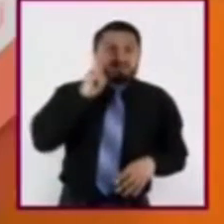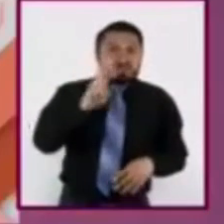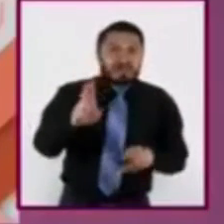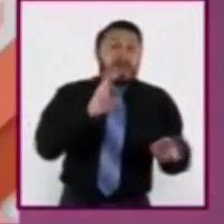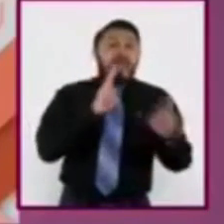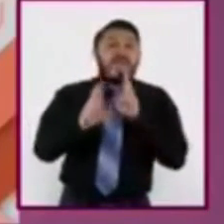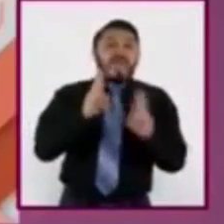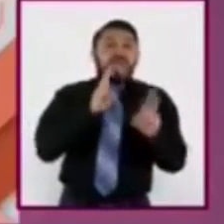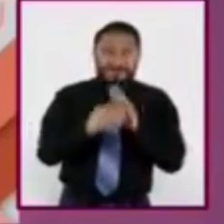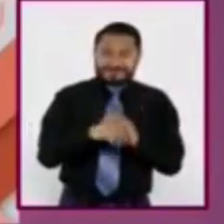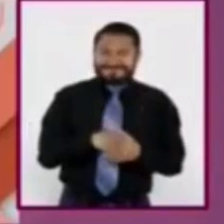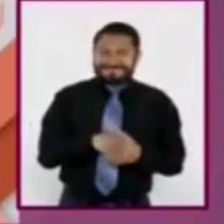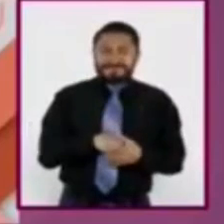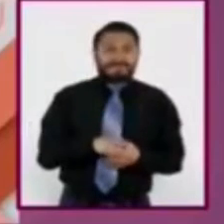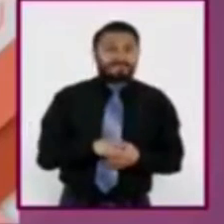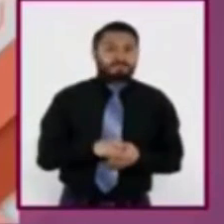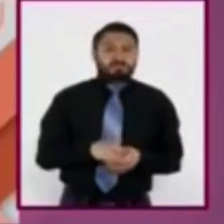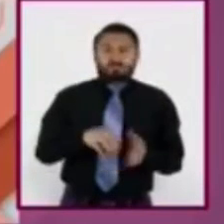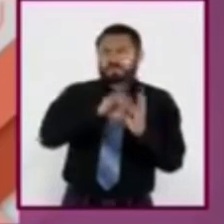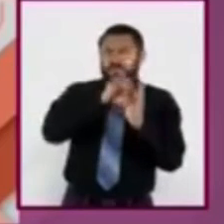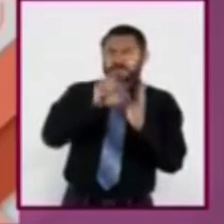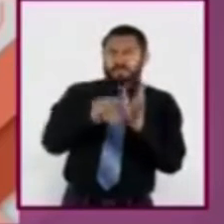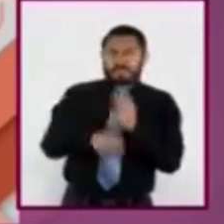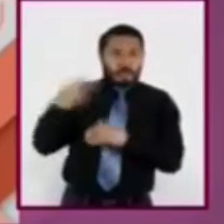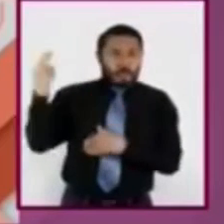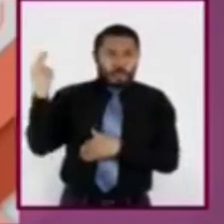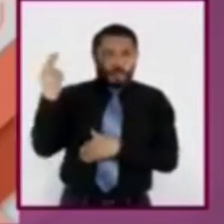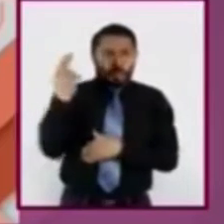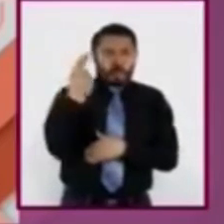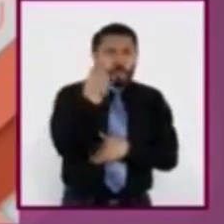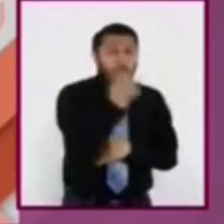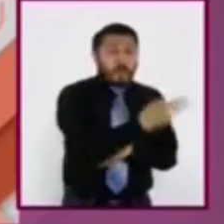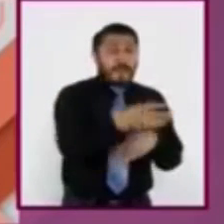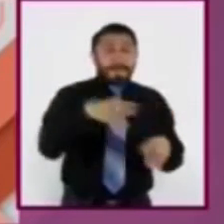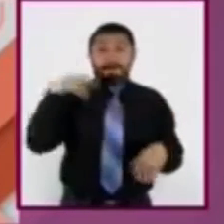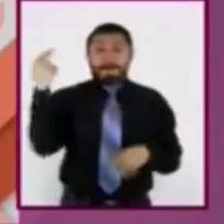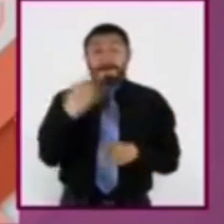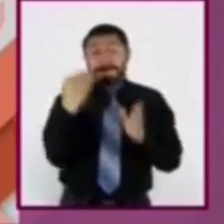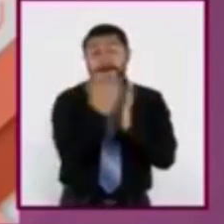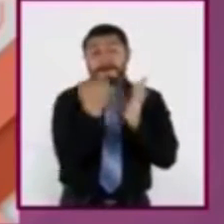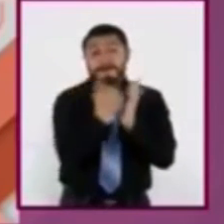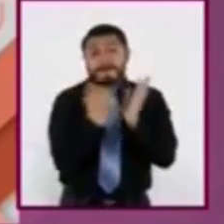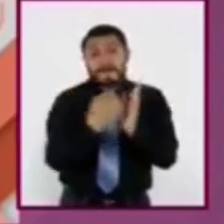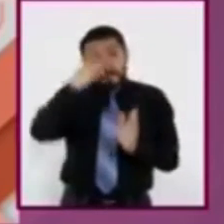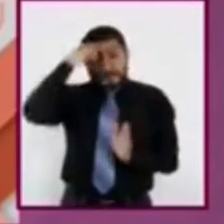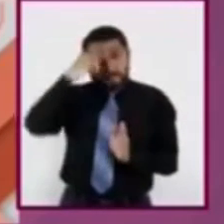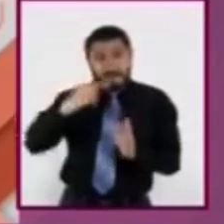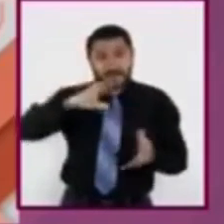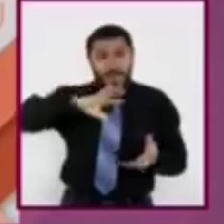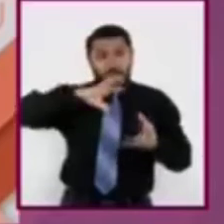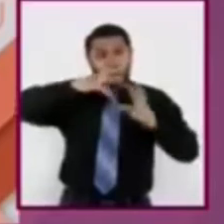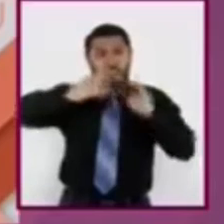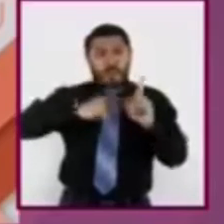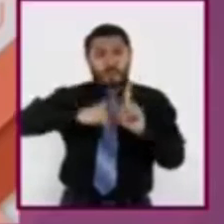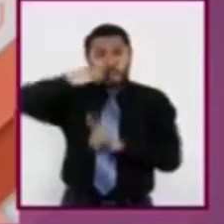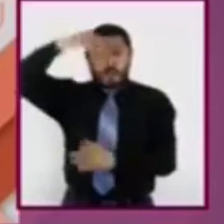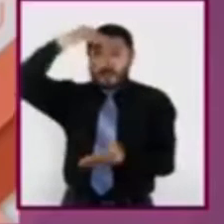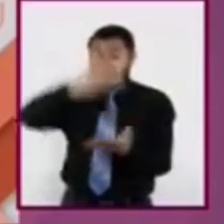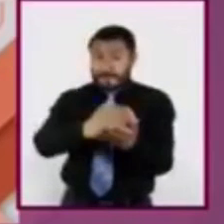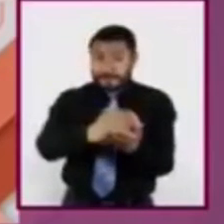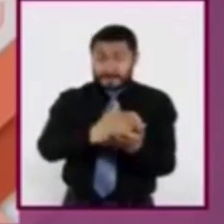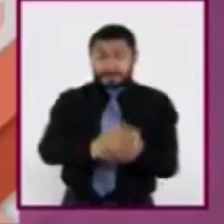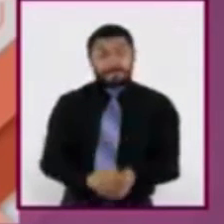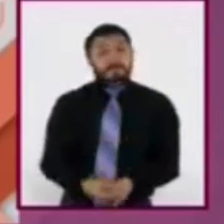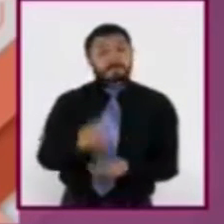noticia. Urgen medidas para detener el cambio climático y deshielo, expertos. De lo